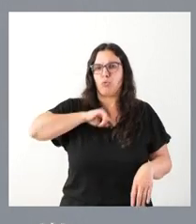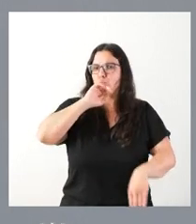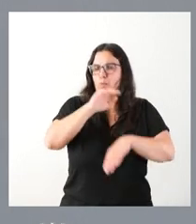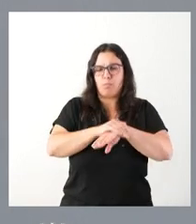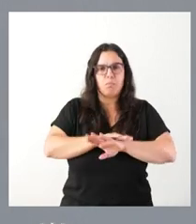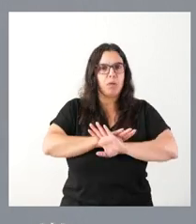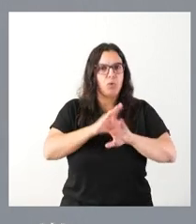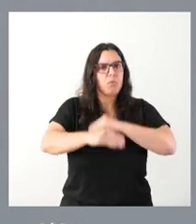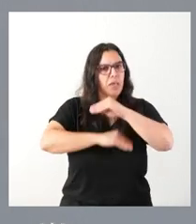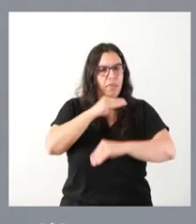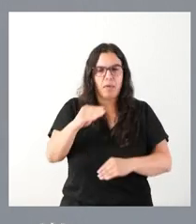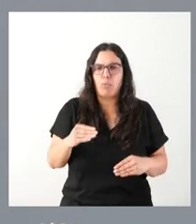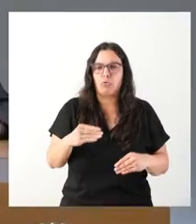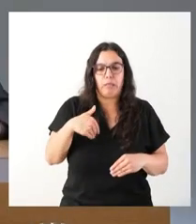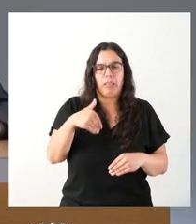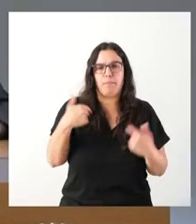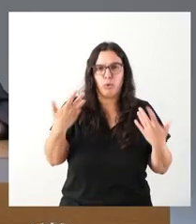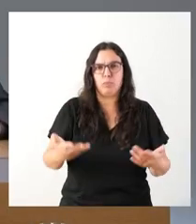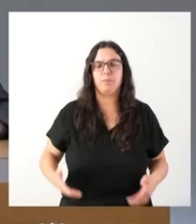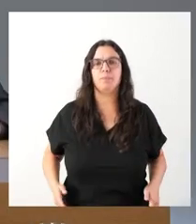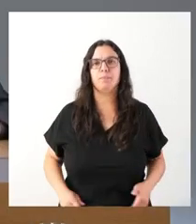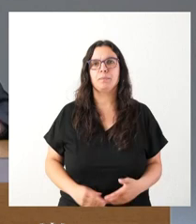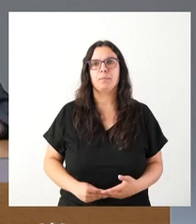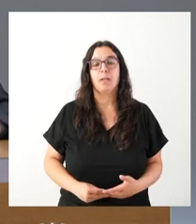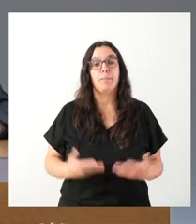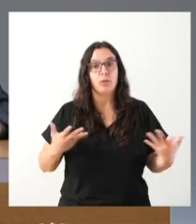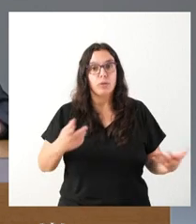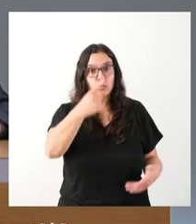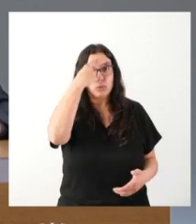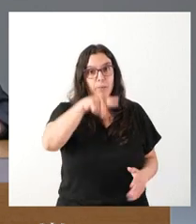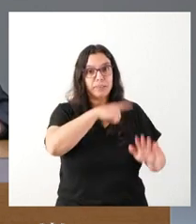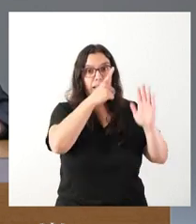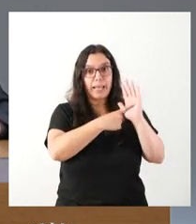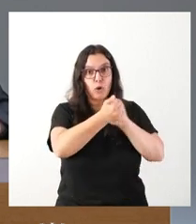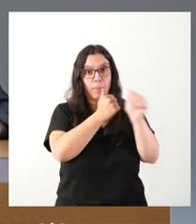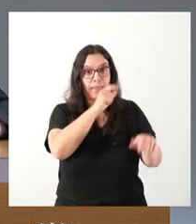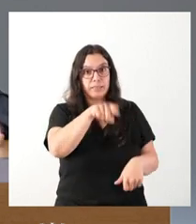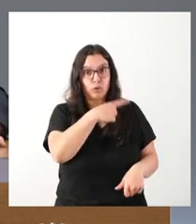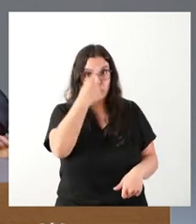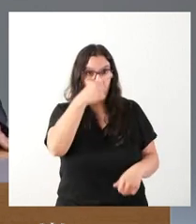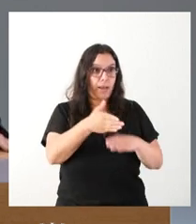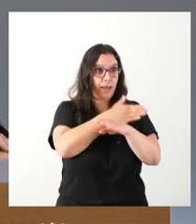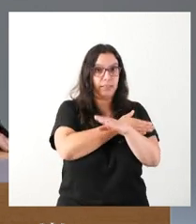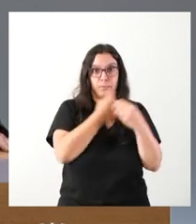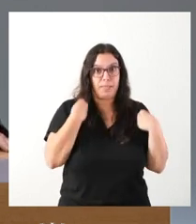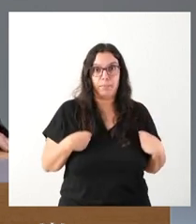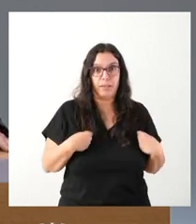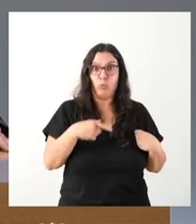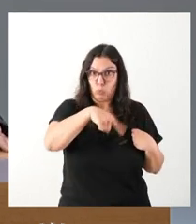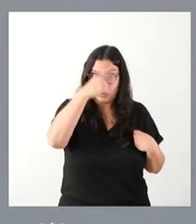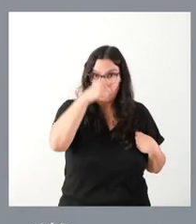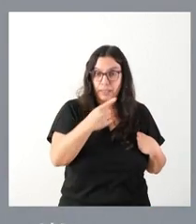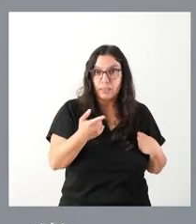llevaremos a cabo y lo haremos con carácter inmediato. Pero ustedes sabían que la ley estaba copiada del anterior, ¿no?, del anteproyecto. Ustedes lo sabían.